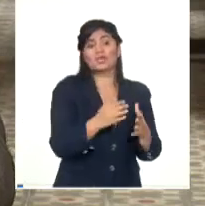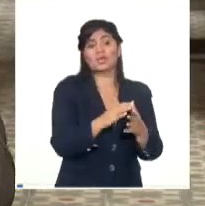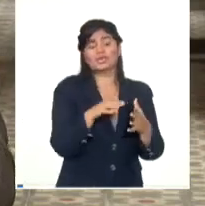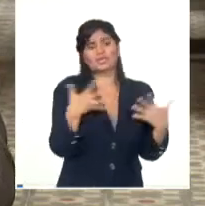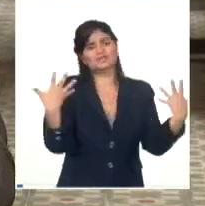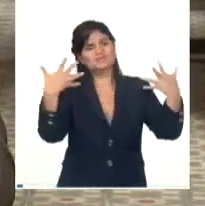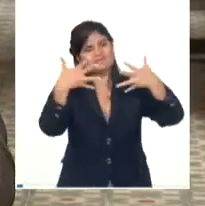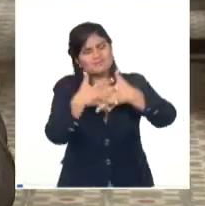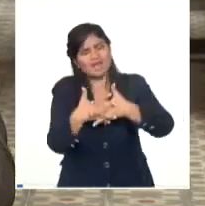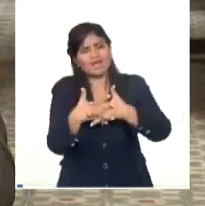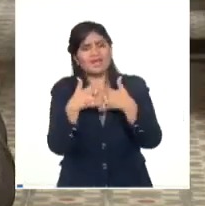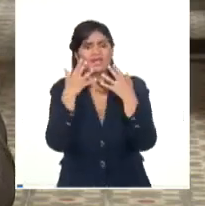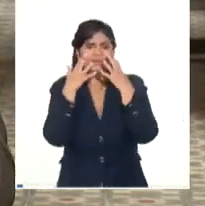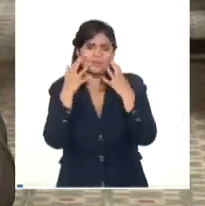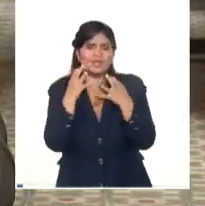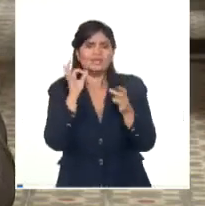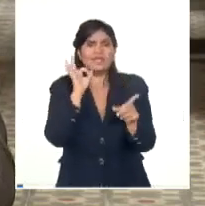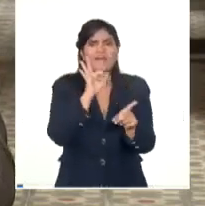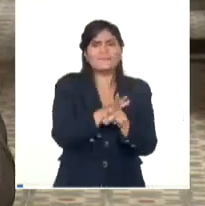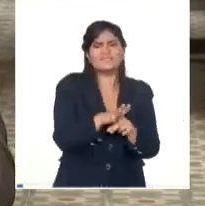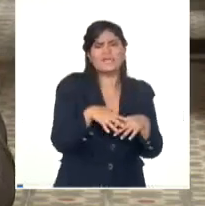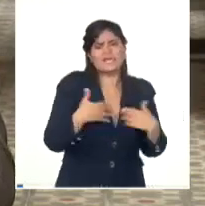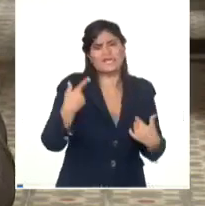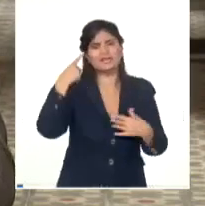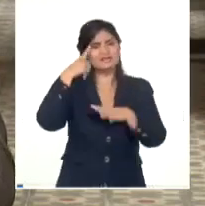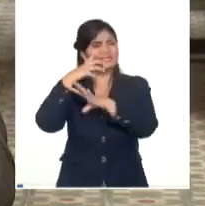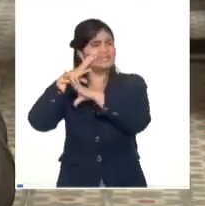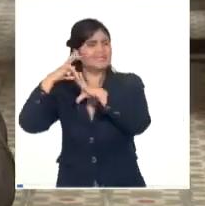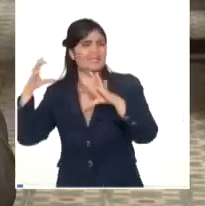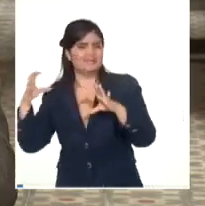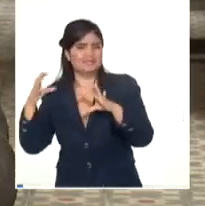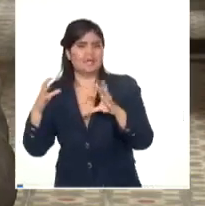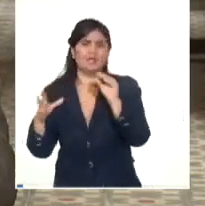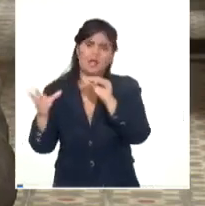es maravilloso comenzar con un lenguaje universal.